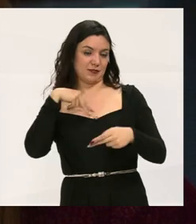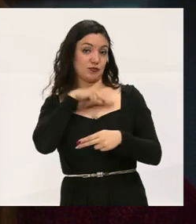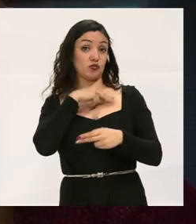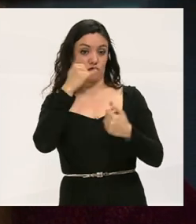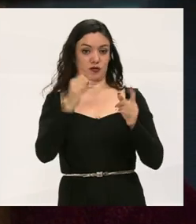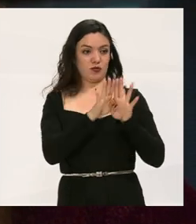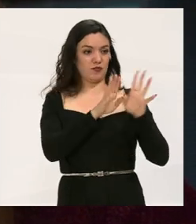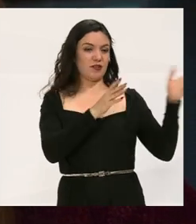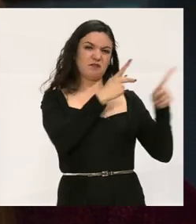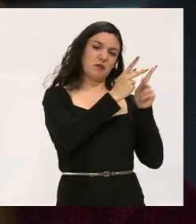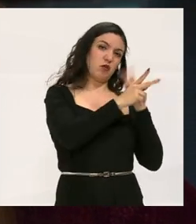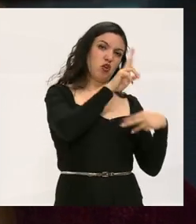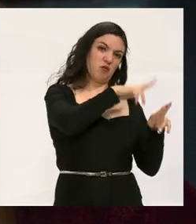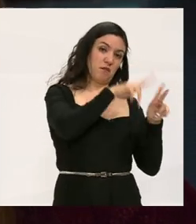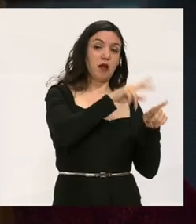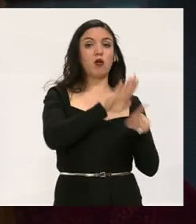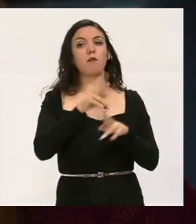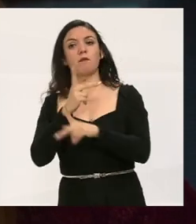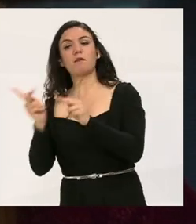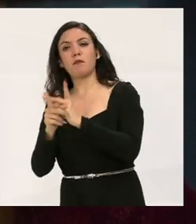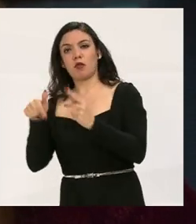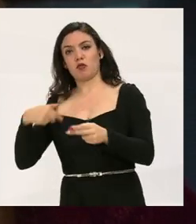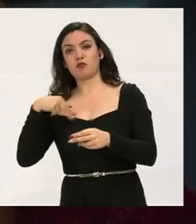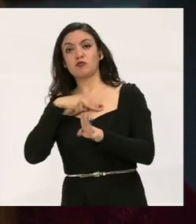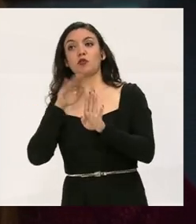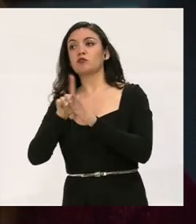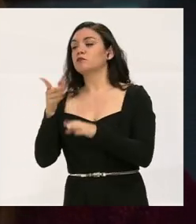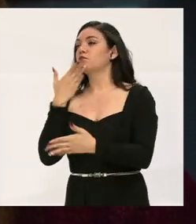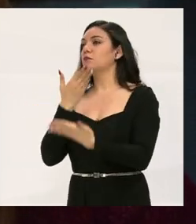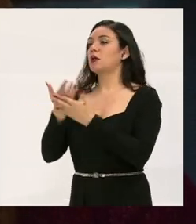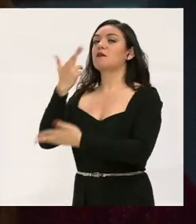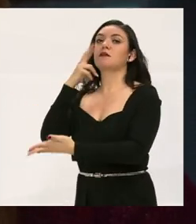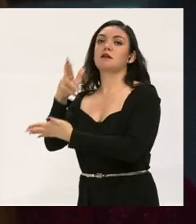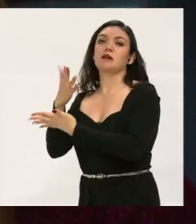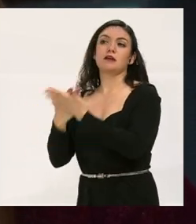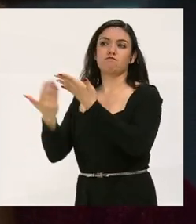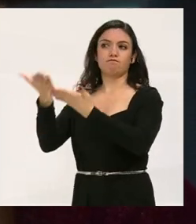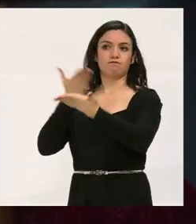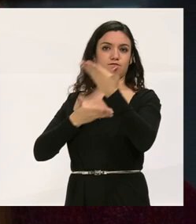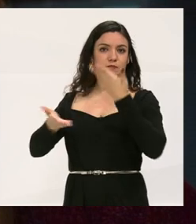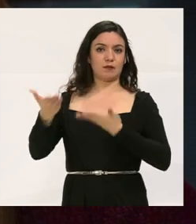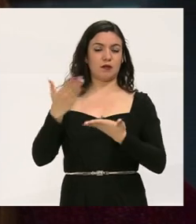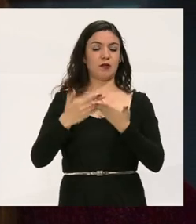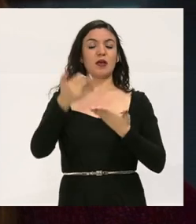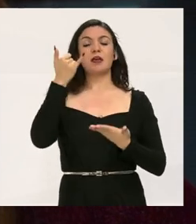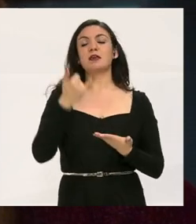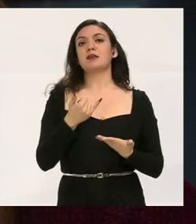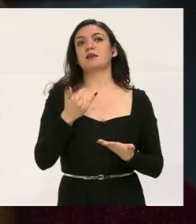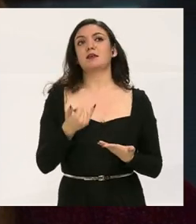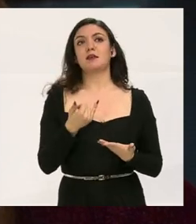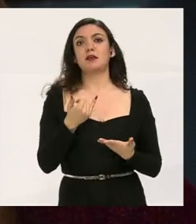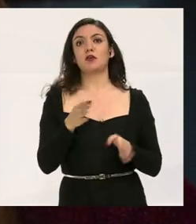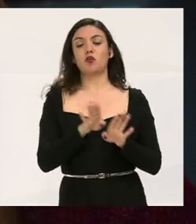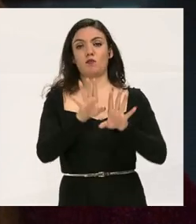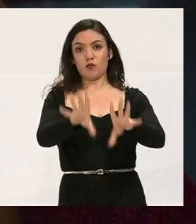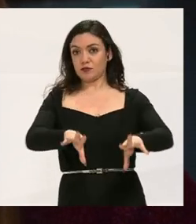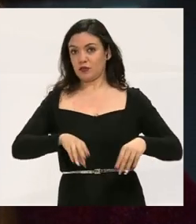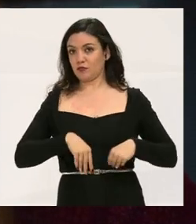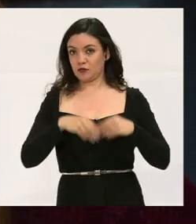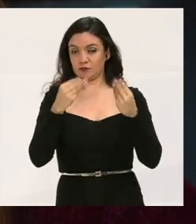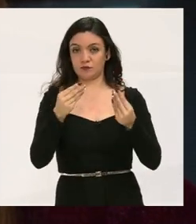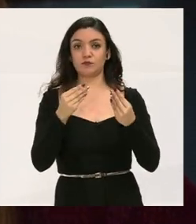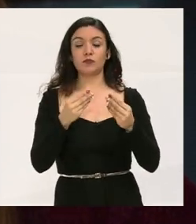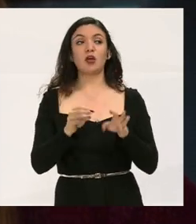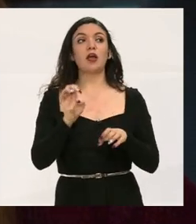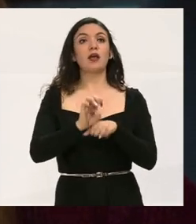y nosotros, la verdad es que los chicos siempre son súper bien recibidos y muy bien vistos. De hecho, los